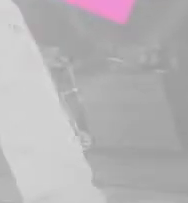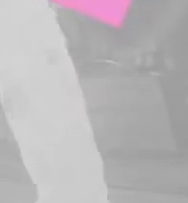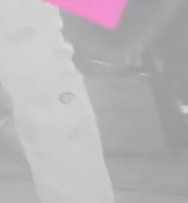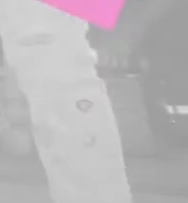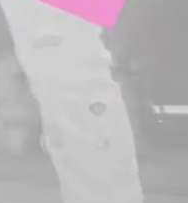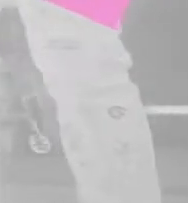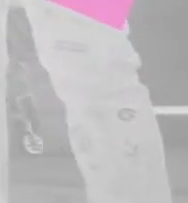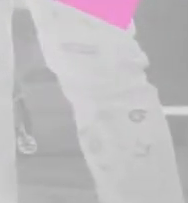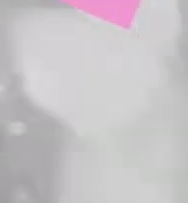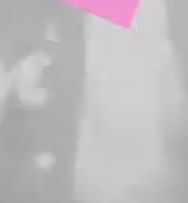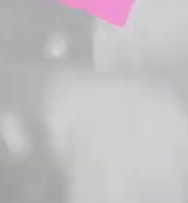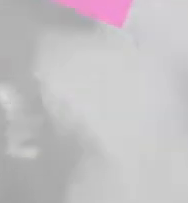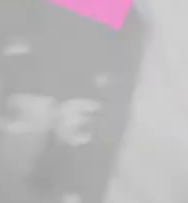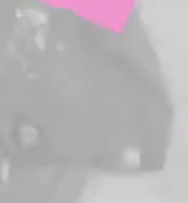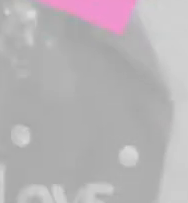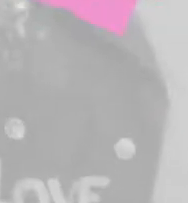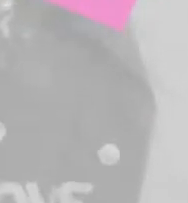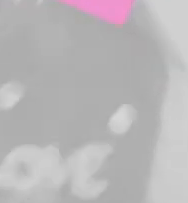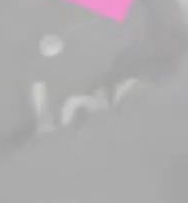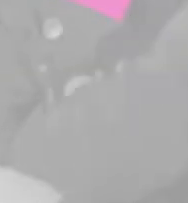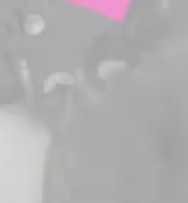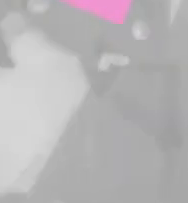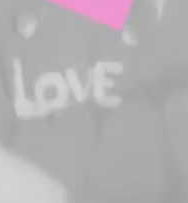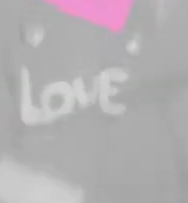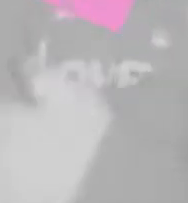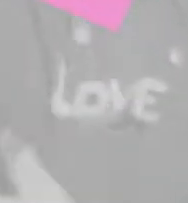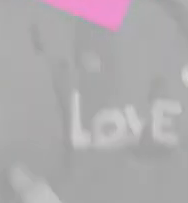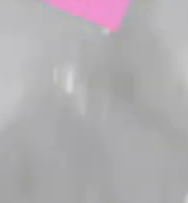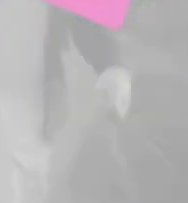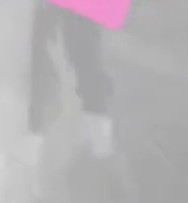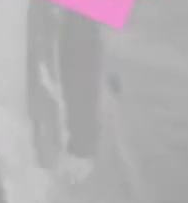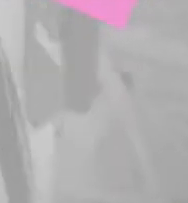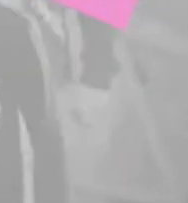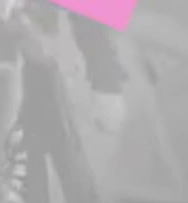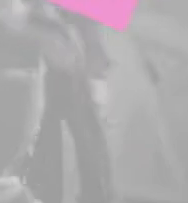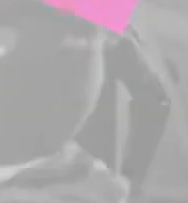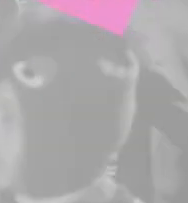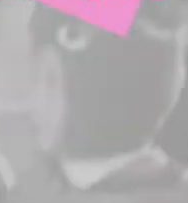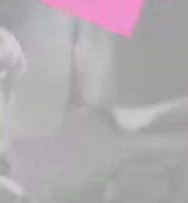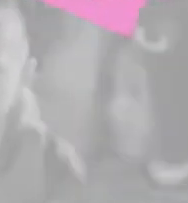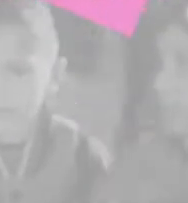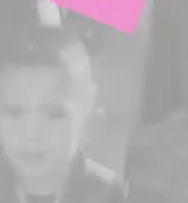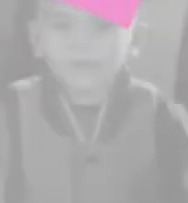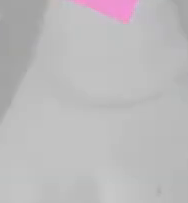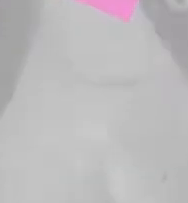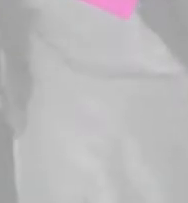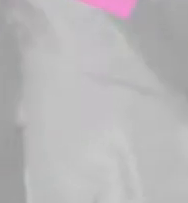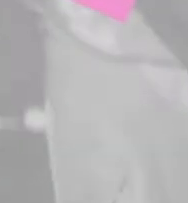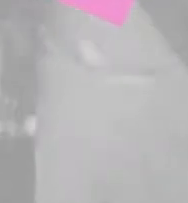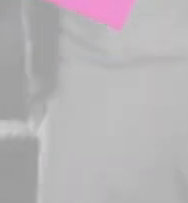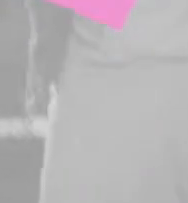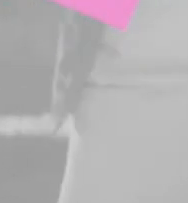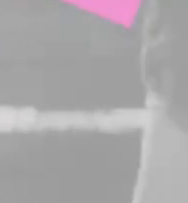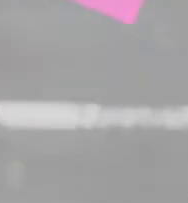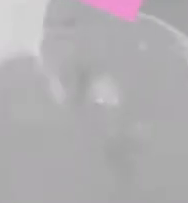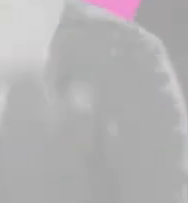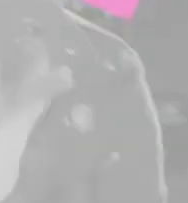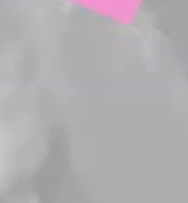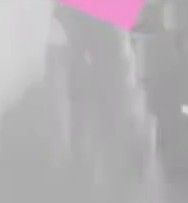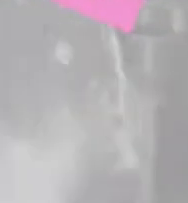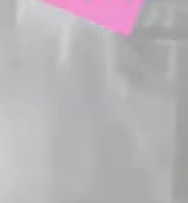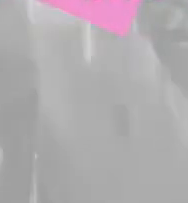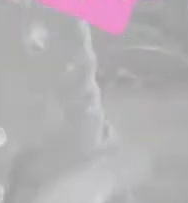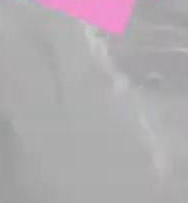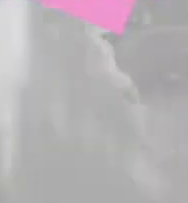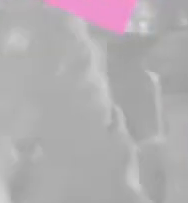Ramito y Gordito, te van a apantallar. Sus ocurrencias no tienen límite. Diviértete